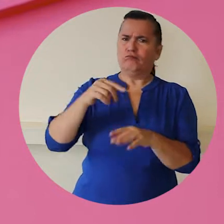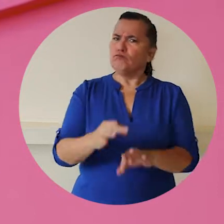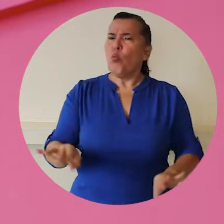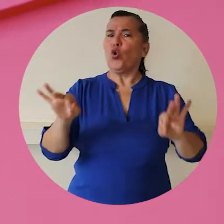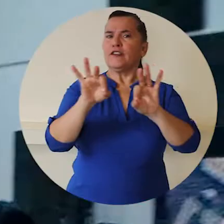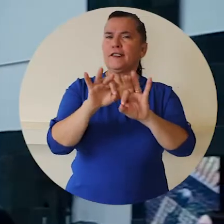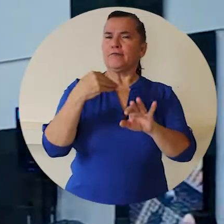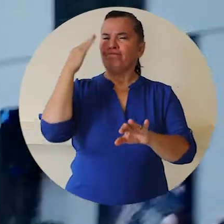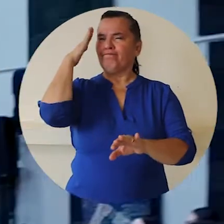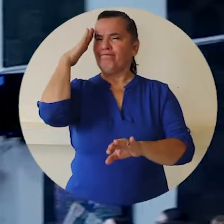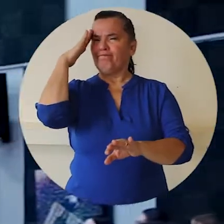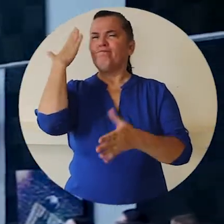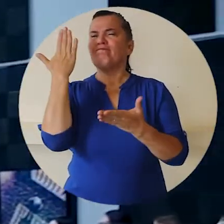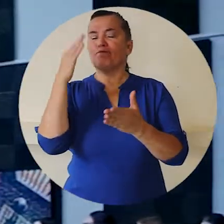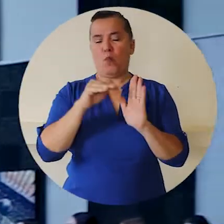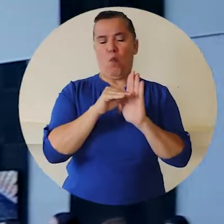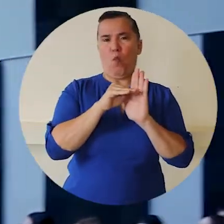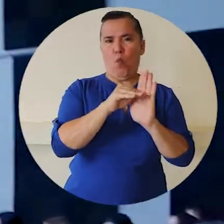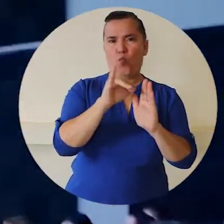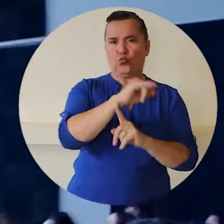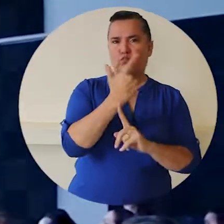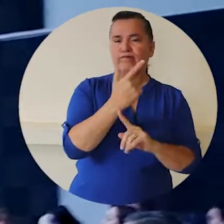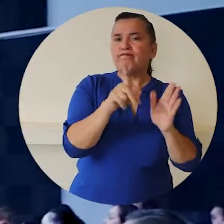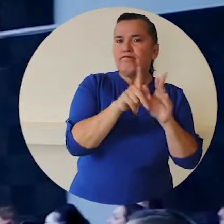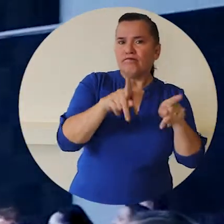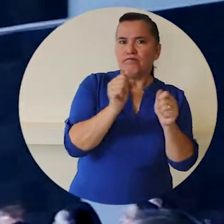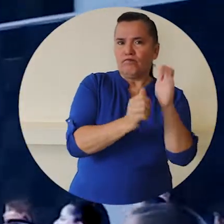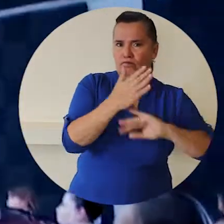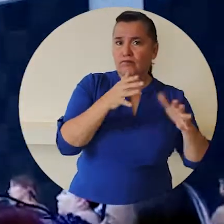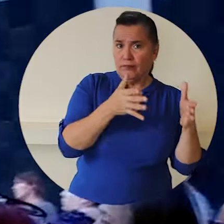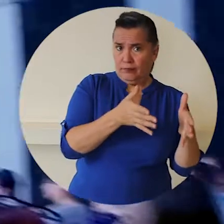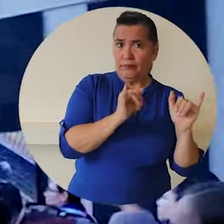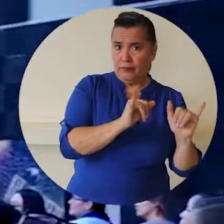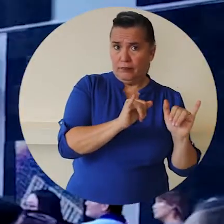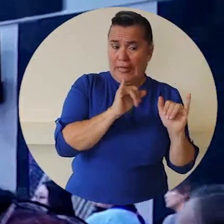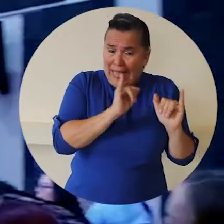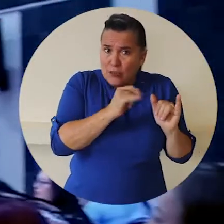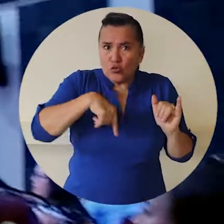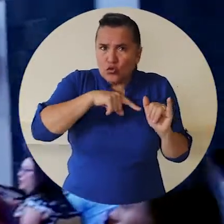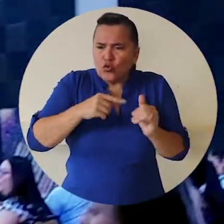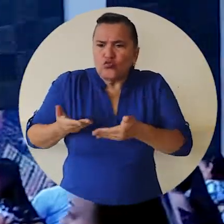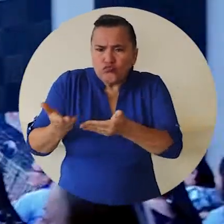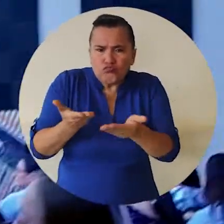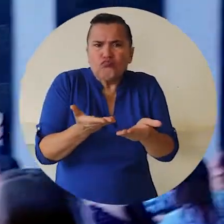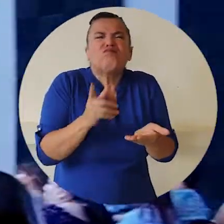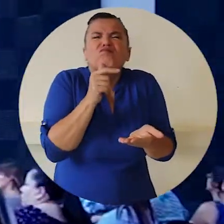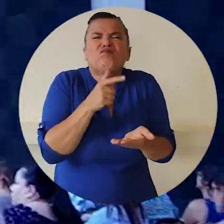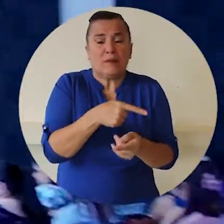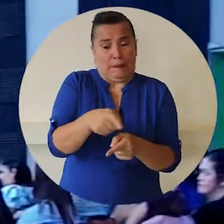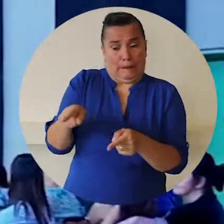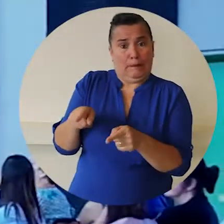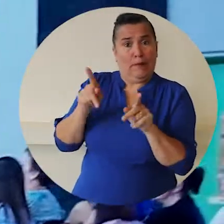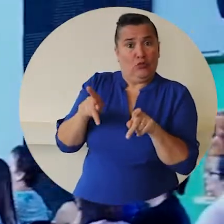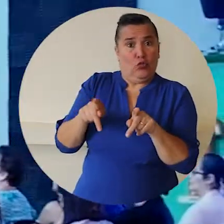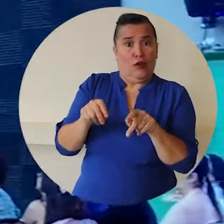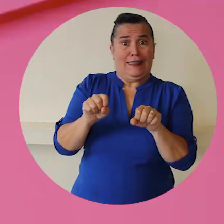tener consciente el modelo social de los derechos de las personas con discapacidad y eso es lo que estamos brindando a